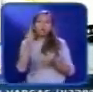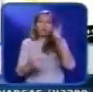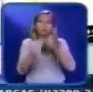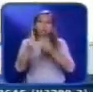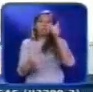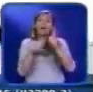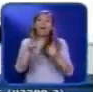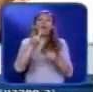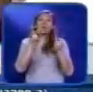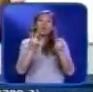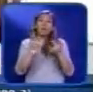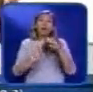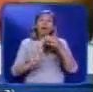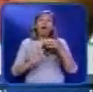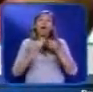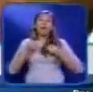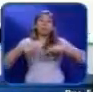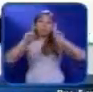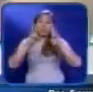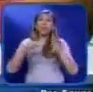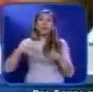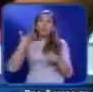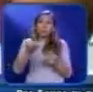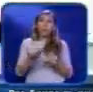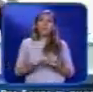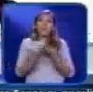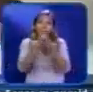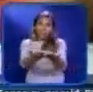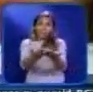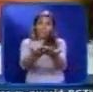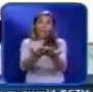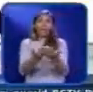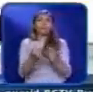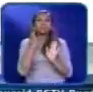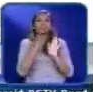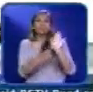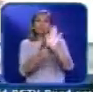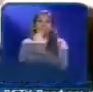nueva oportunidad pues podrá expresarse a otro nivel con su público